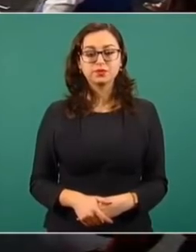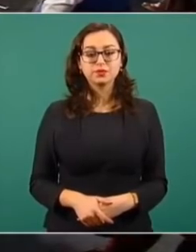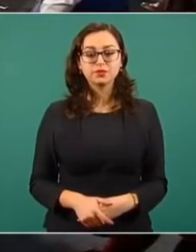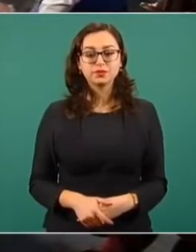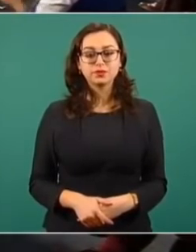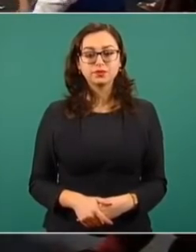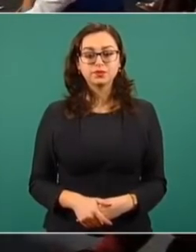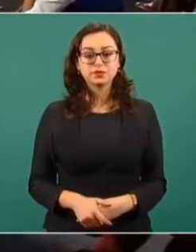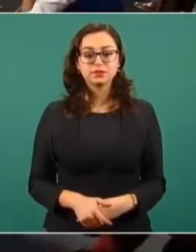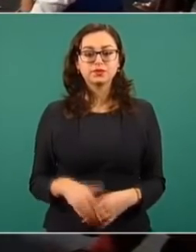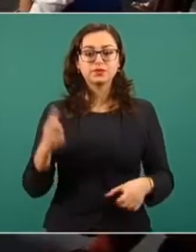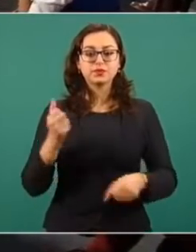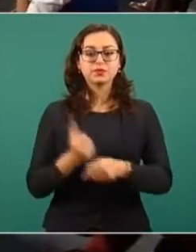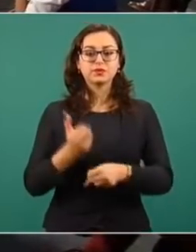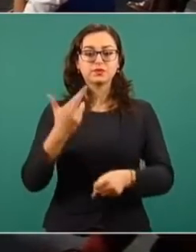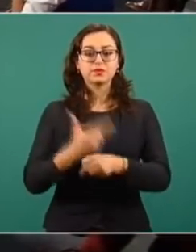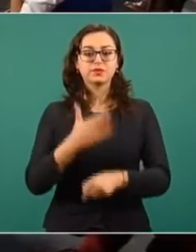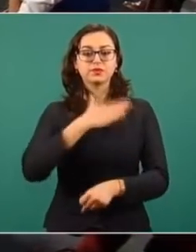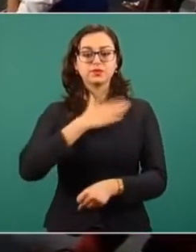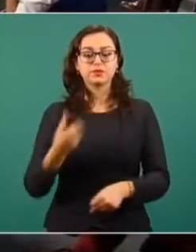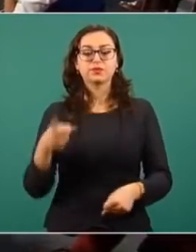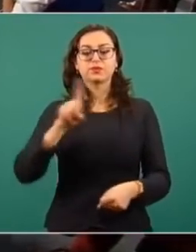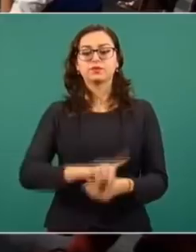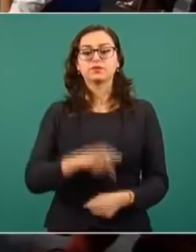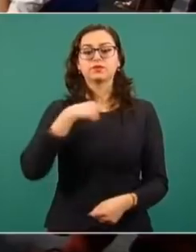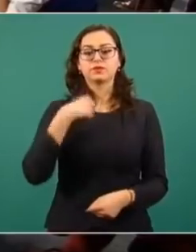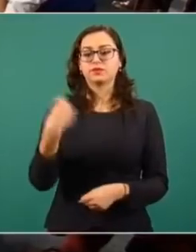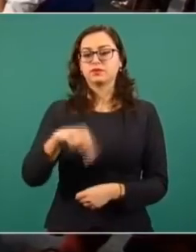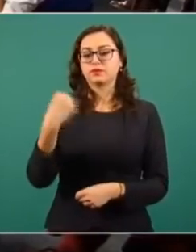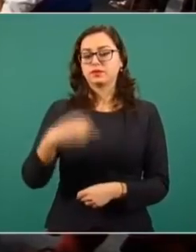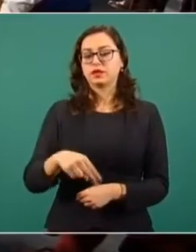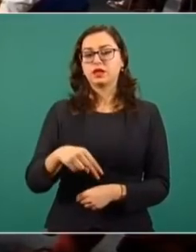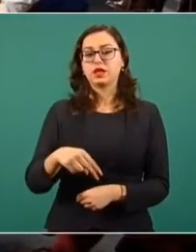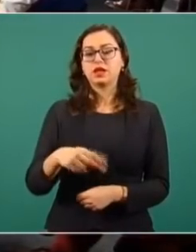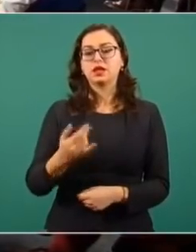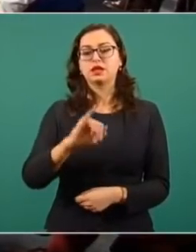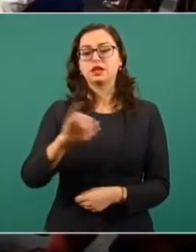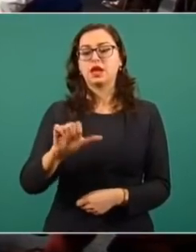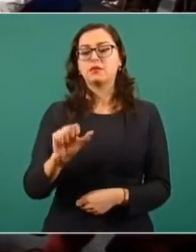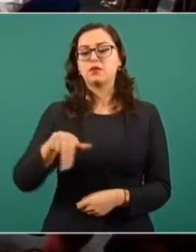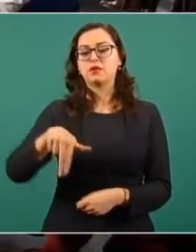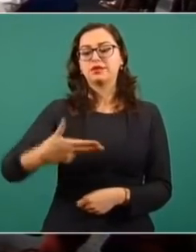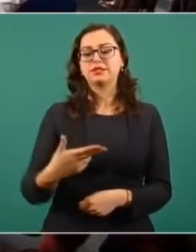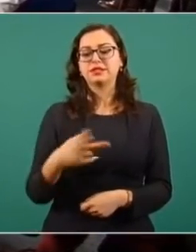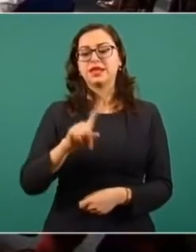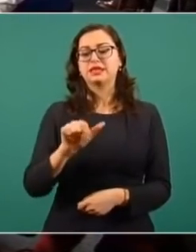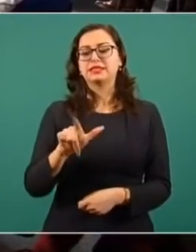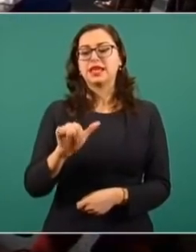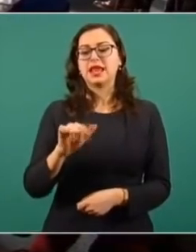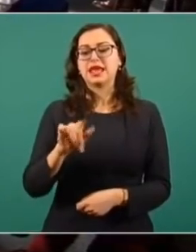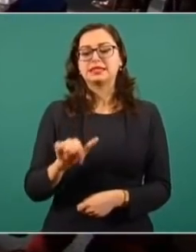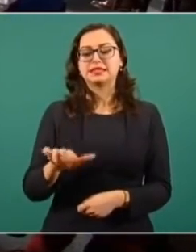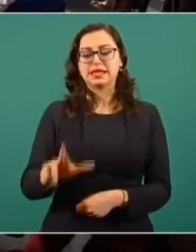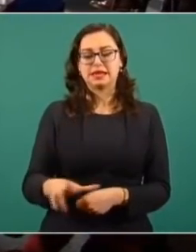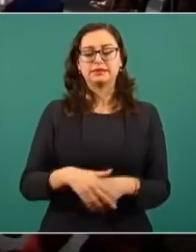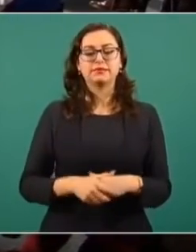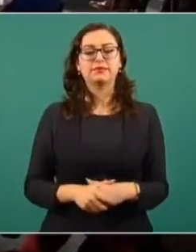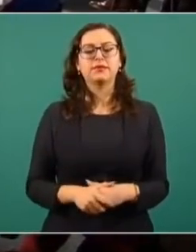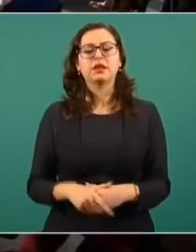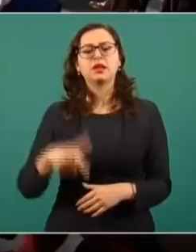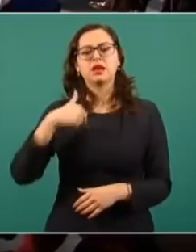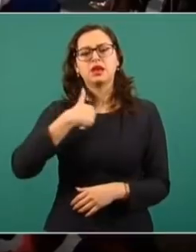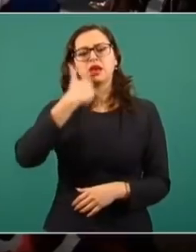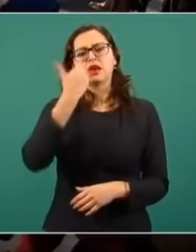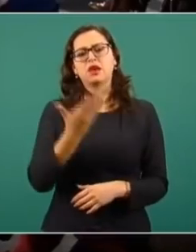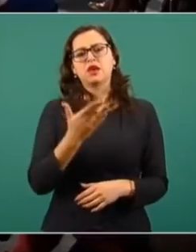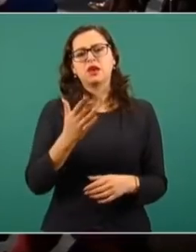Secretaria, buenos días. Han Salazar de Noticiero en Redes. Quisiera yo preguntar a propósito del